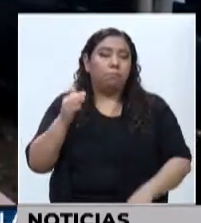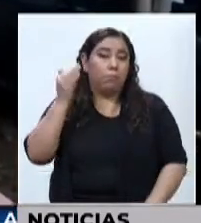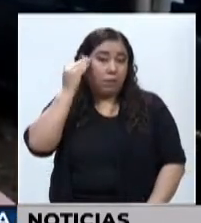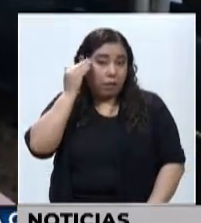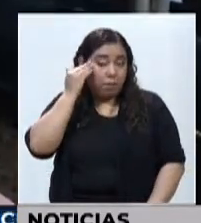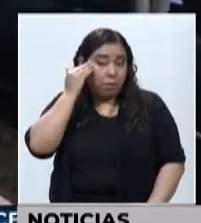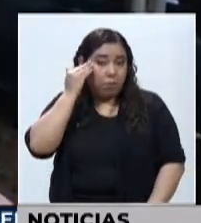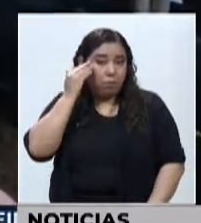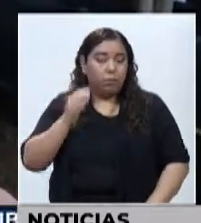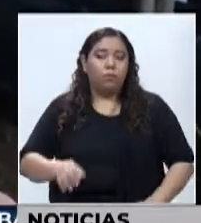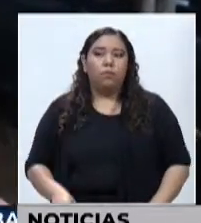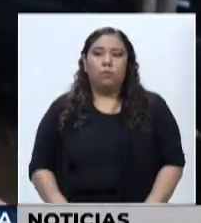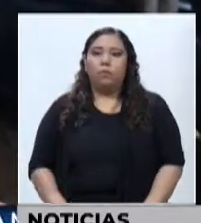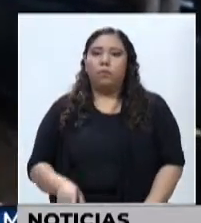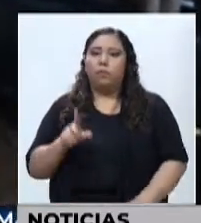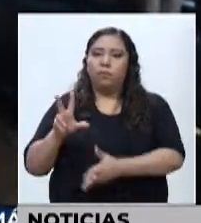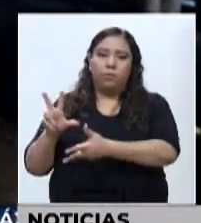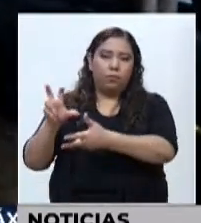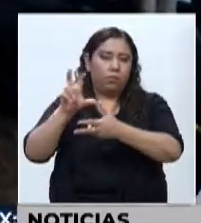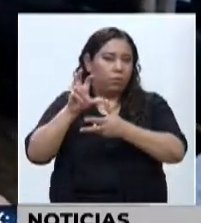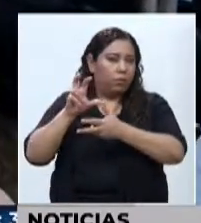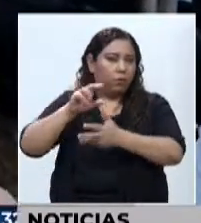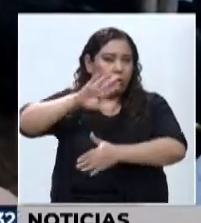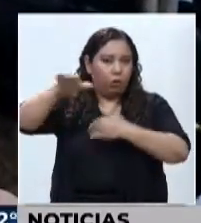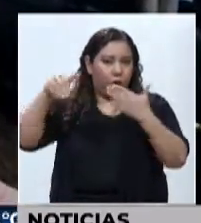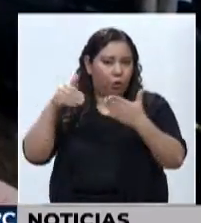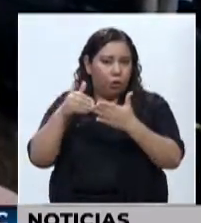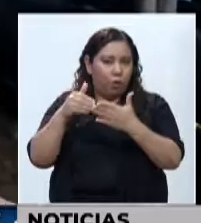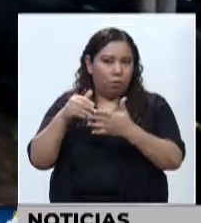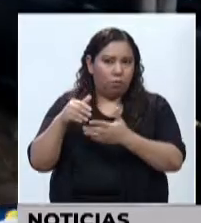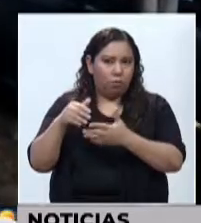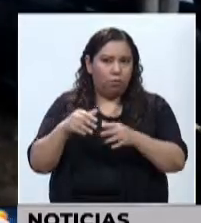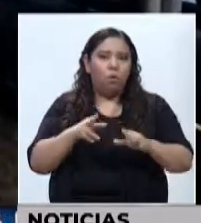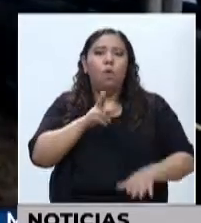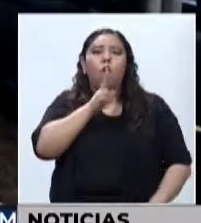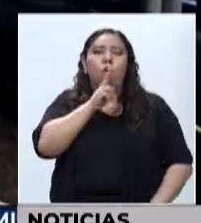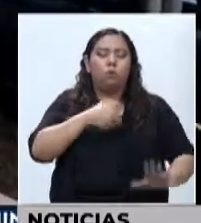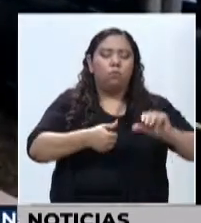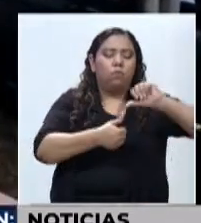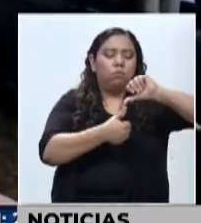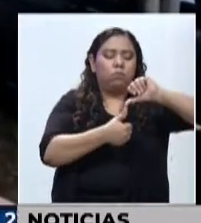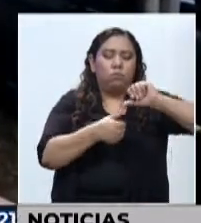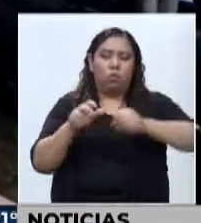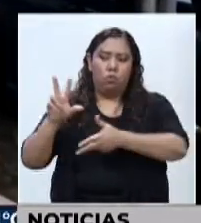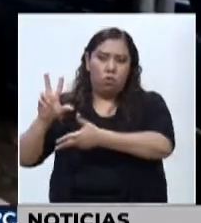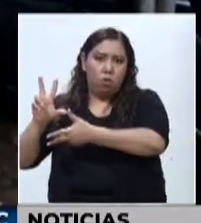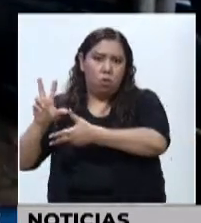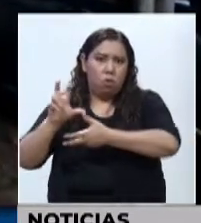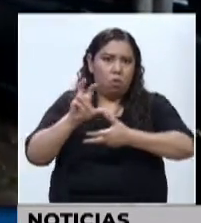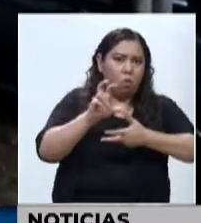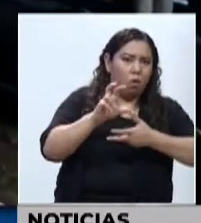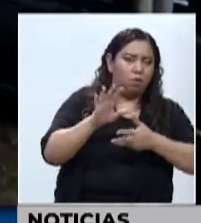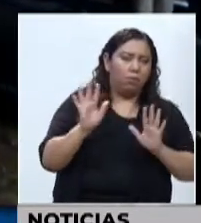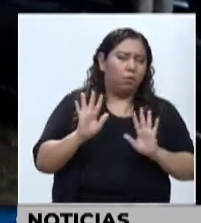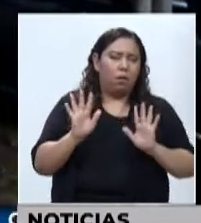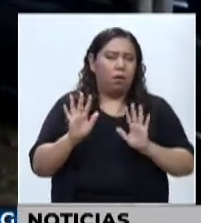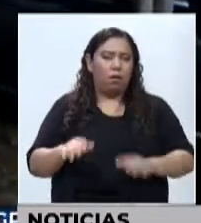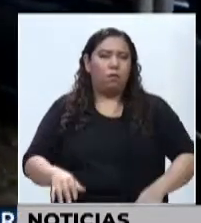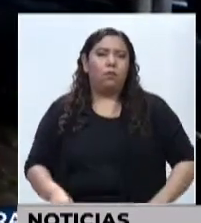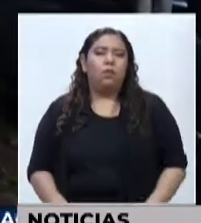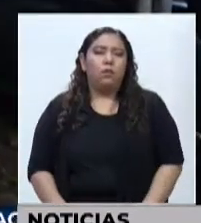todos estos huracanes nos afectarán y la probabilidad de que nos afecte uno de ellos es